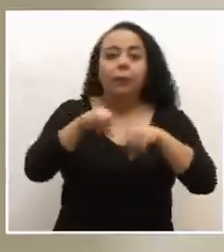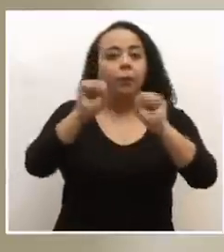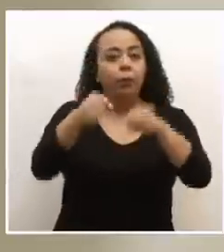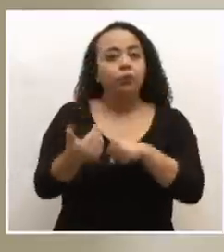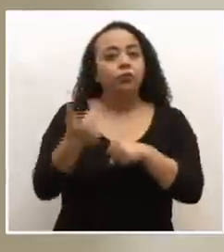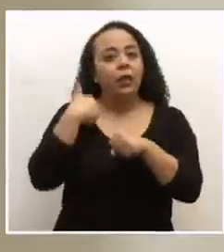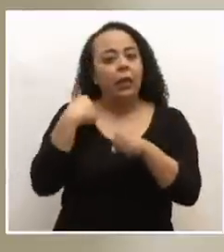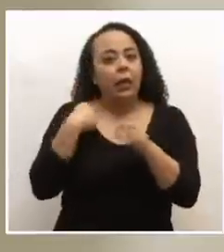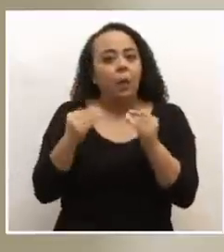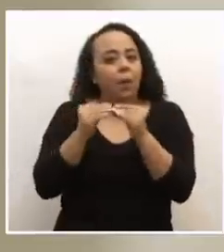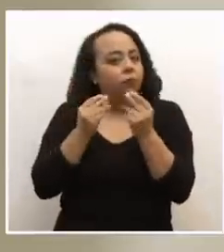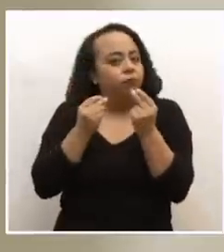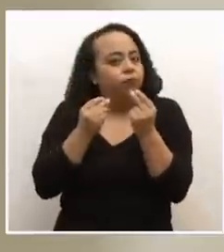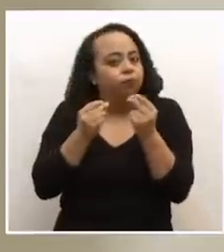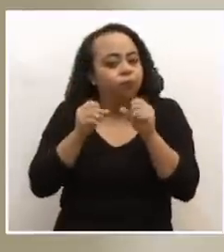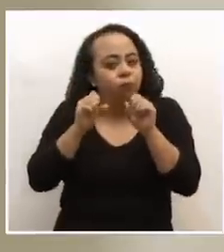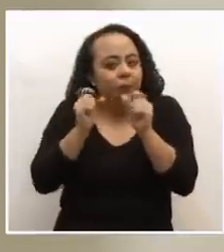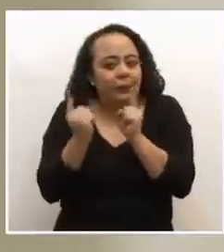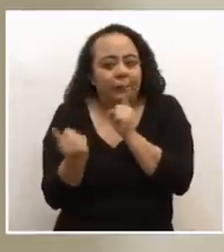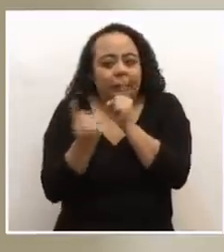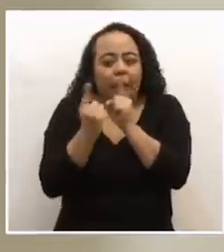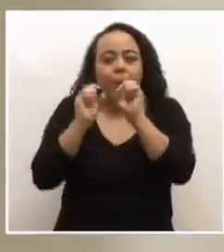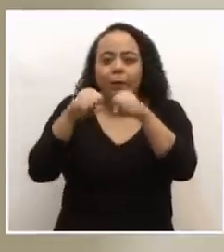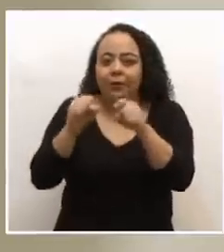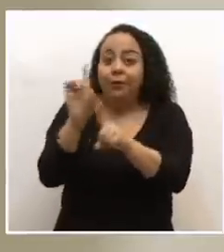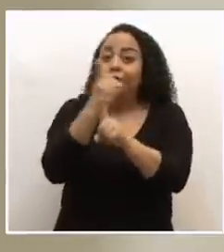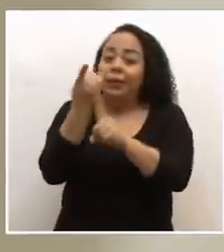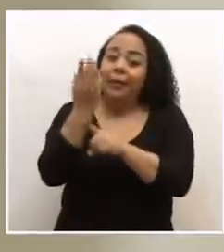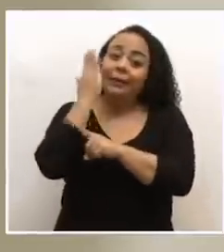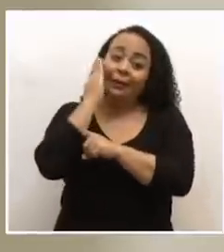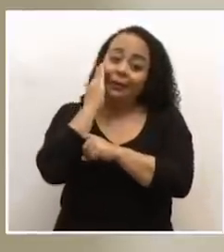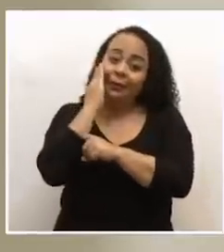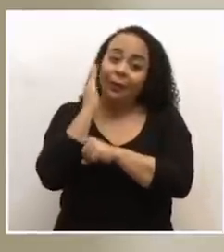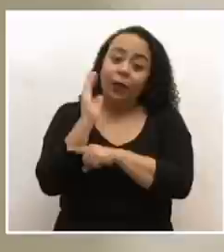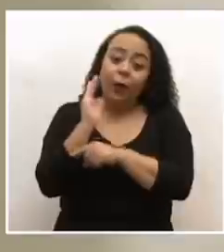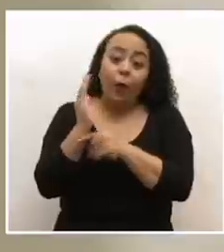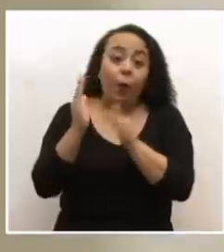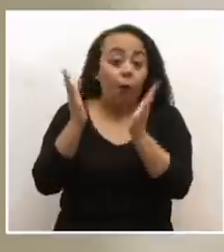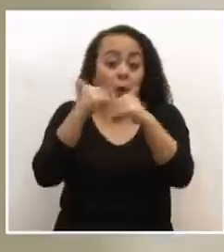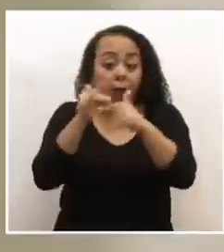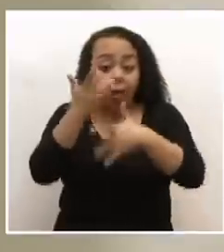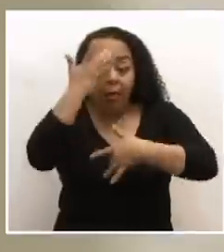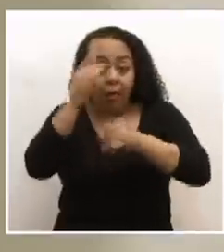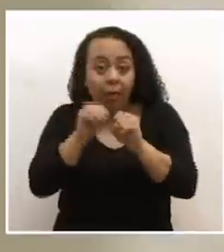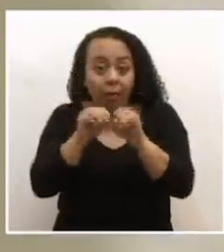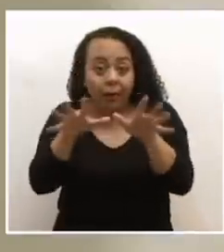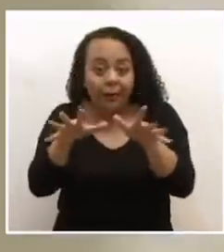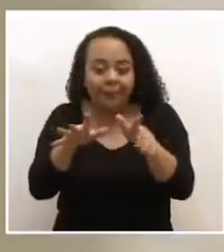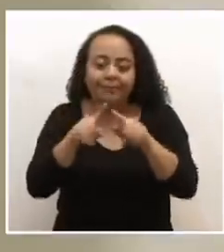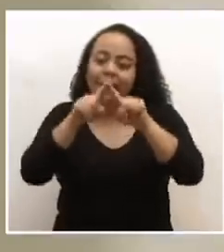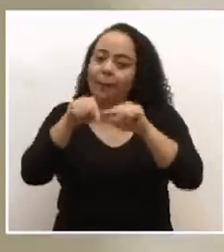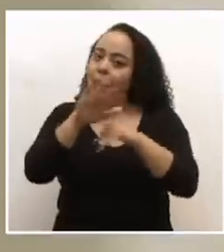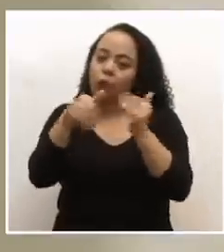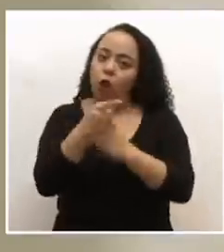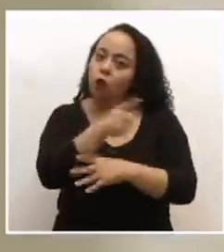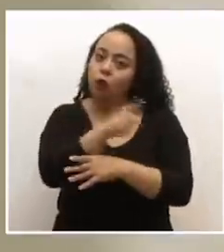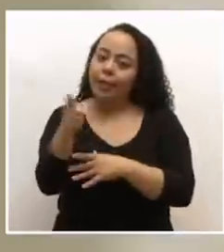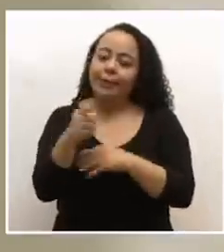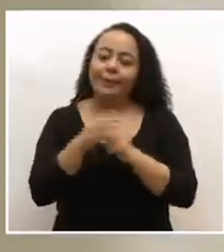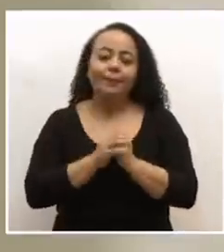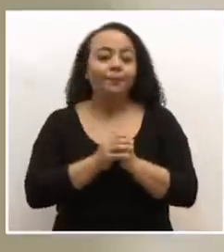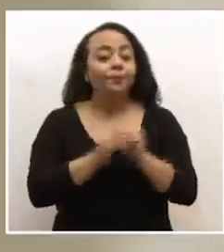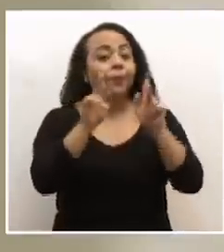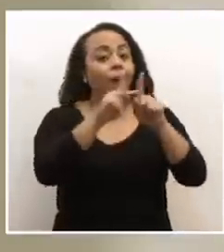tener lo más cercano posible a la sociedad que conocíamos cuando no teníamos la pandemia. Eso depende de todos y todas ustedes. El